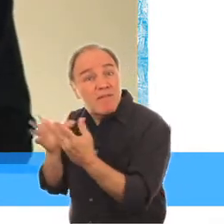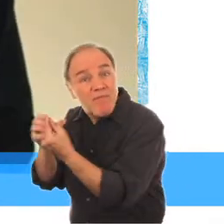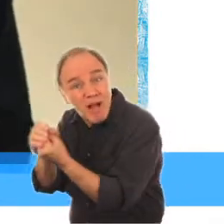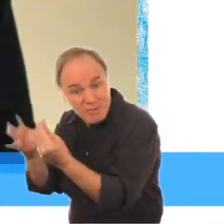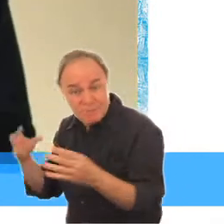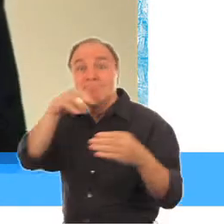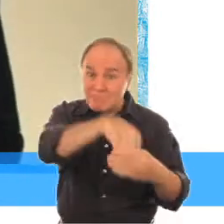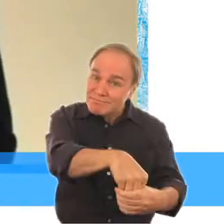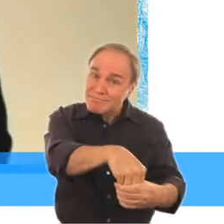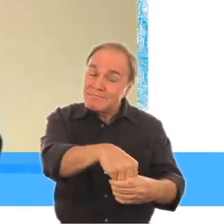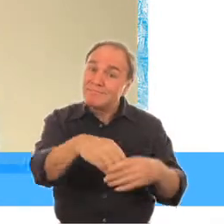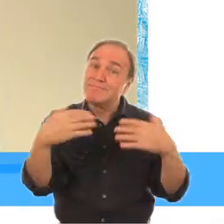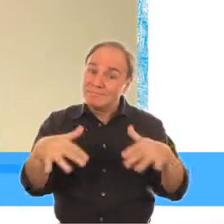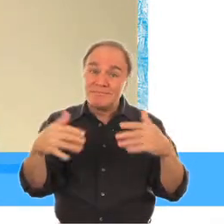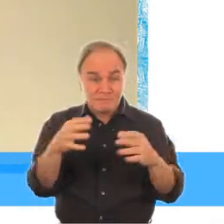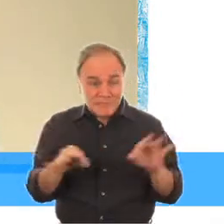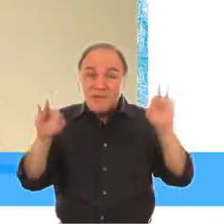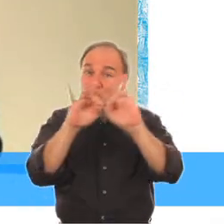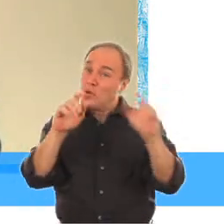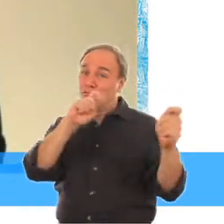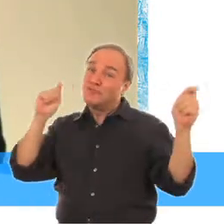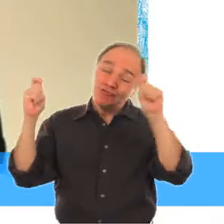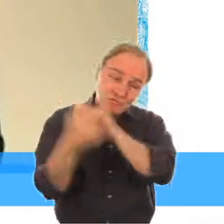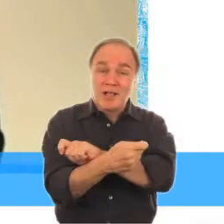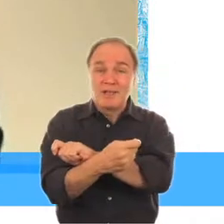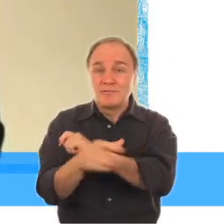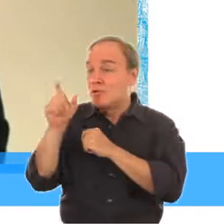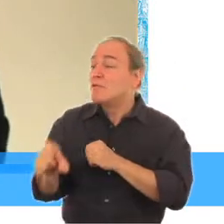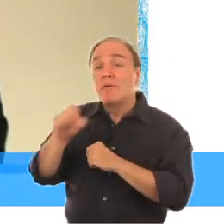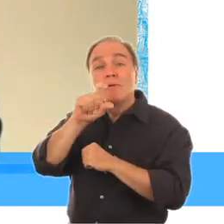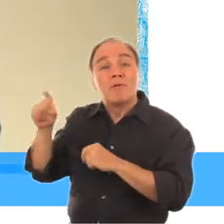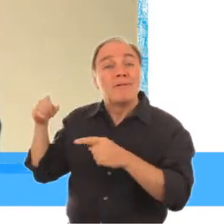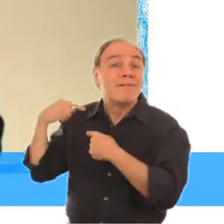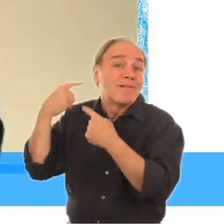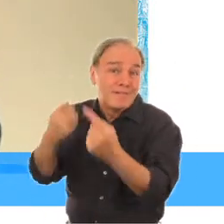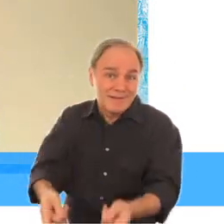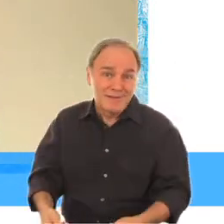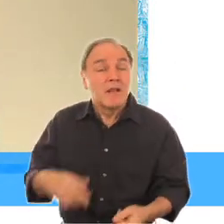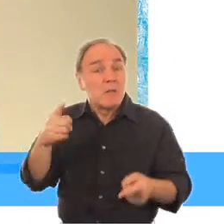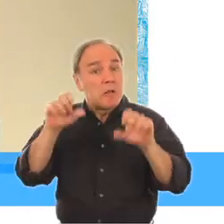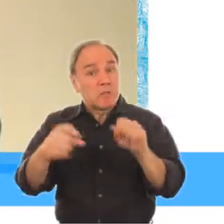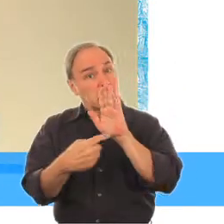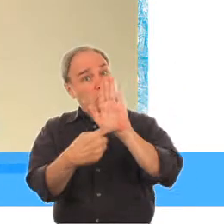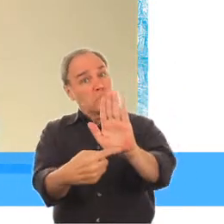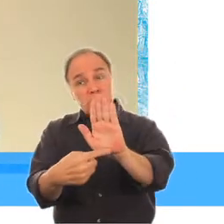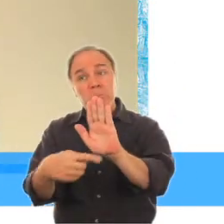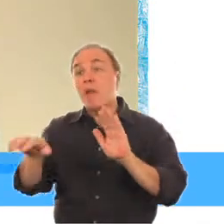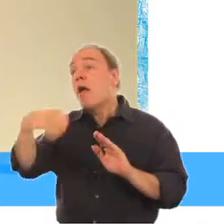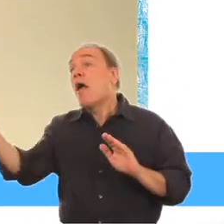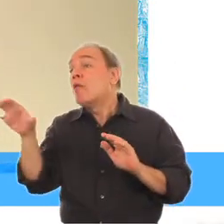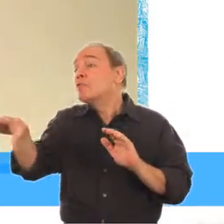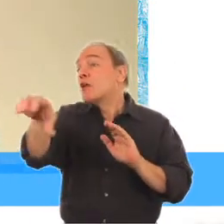Esto también es muy importante porque representa un cambio en el terreno de la pediatría y puede ser un excelente modelo para que otros